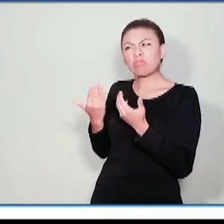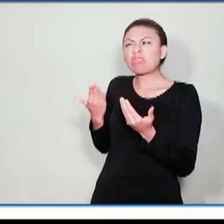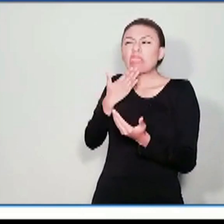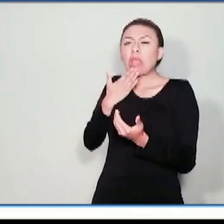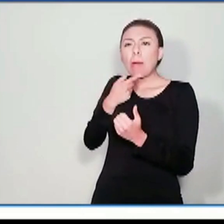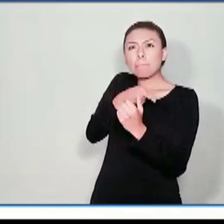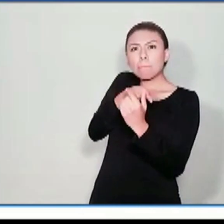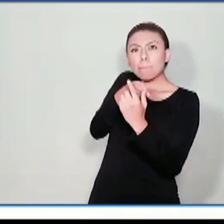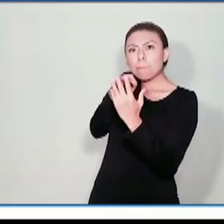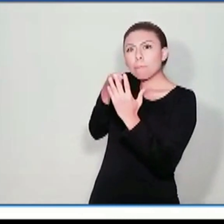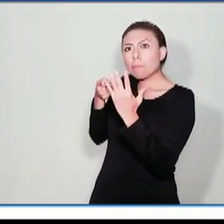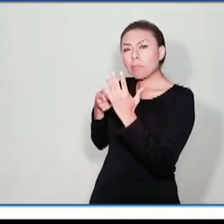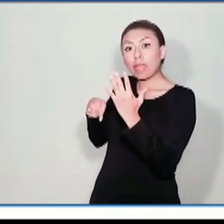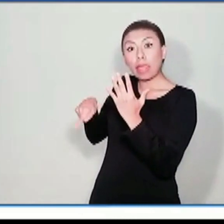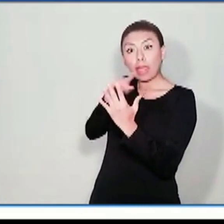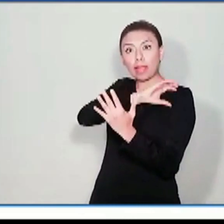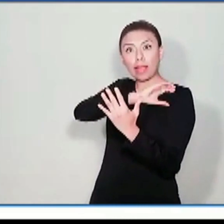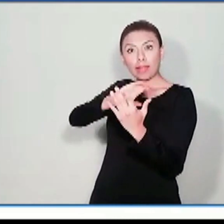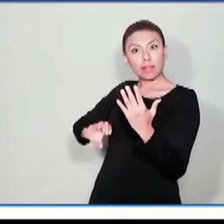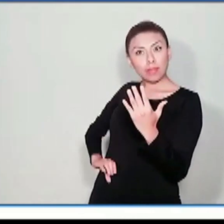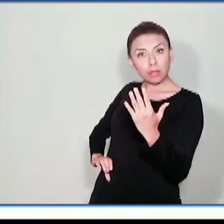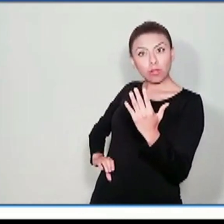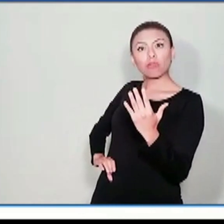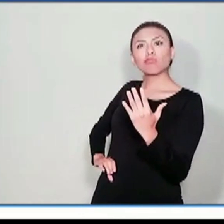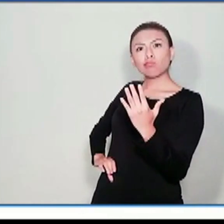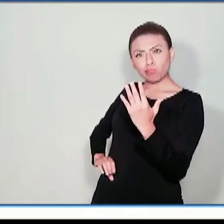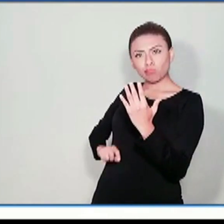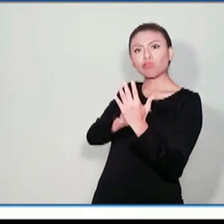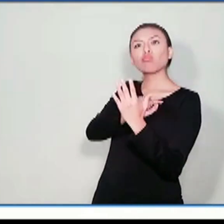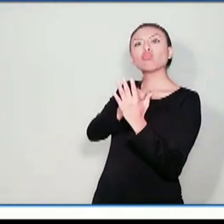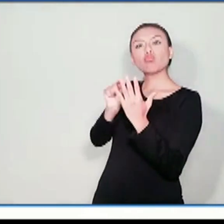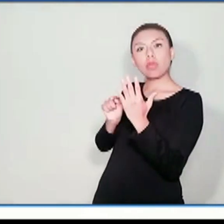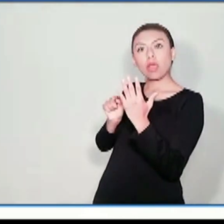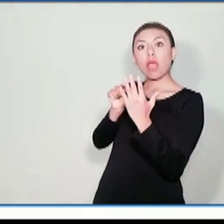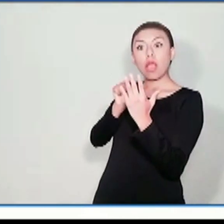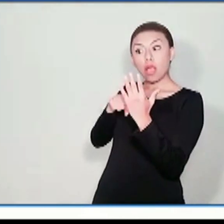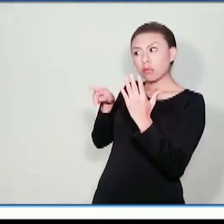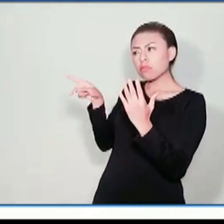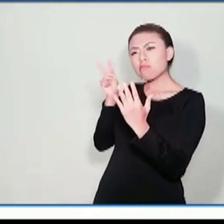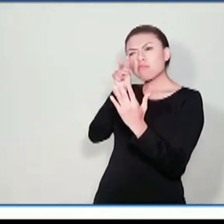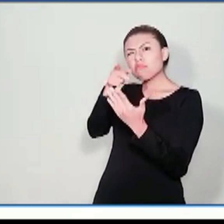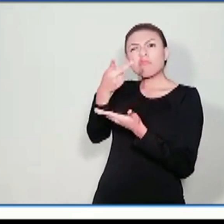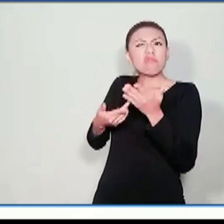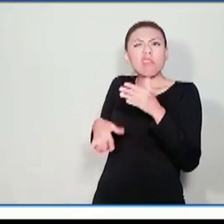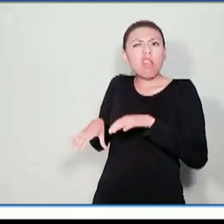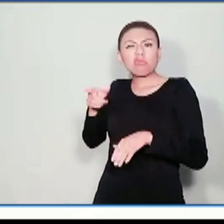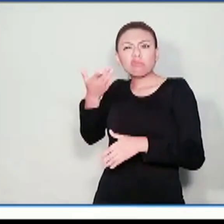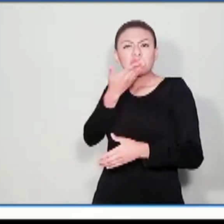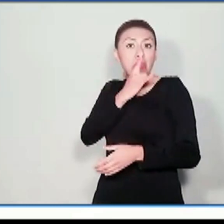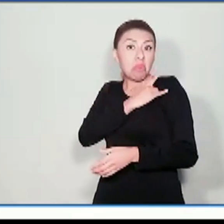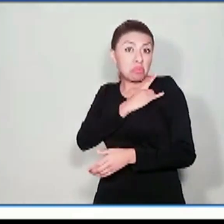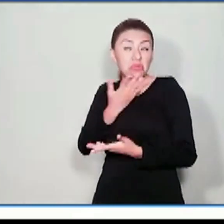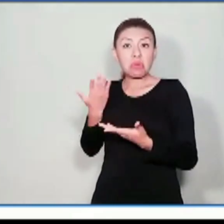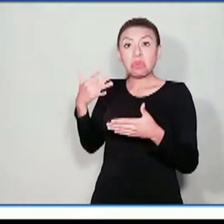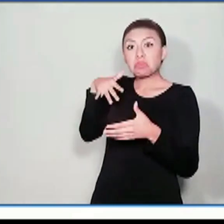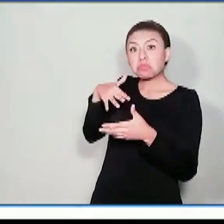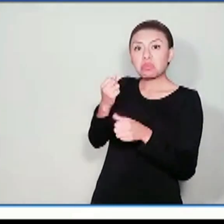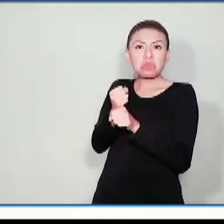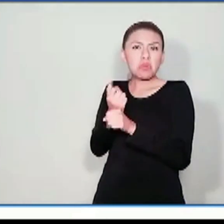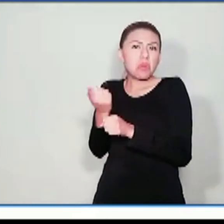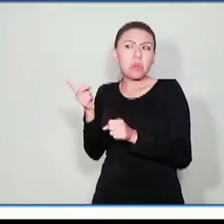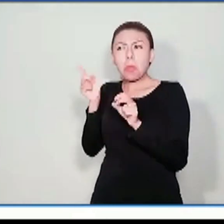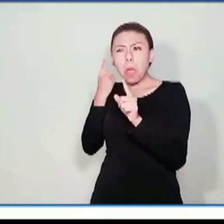sobre quiénes son las candidatas y los candidatos. Leer sus hojas de vida